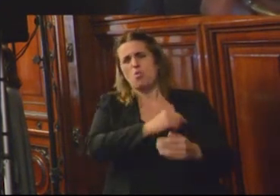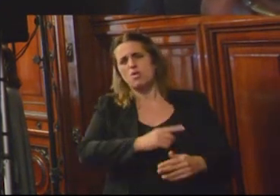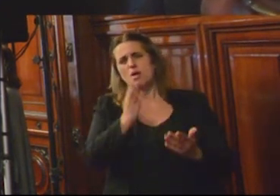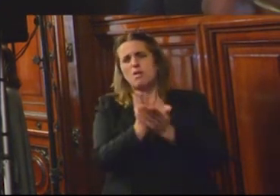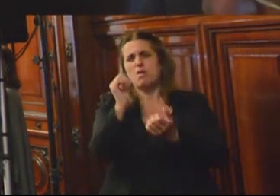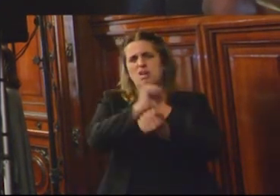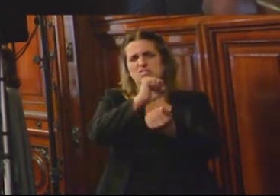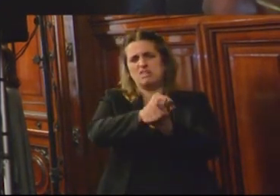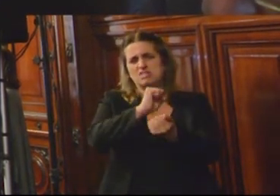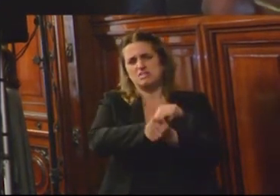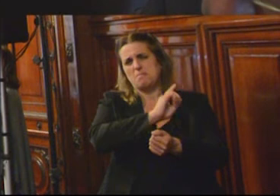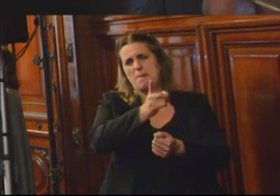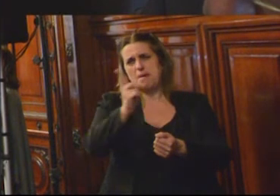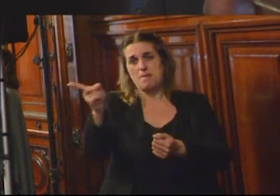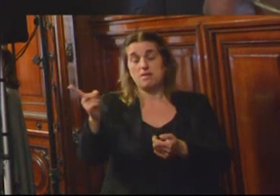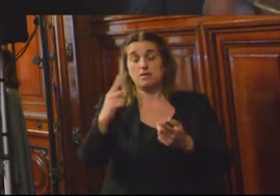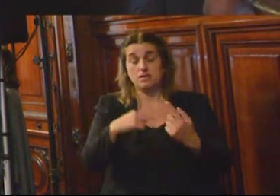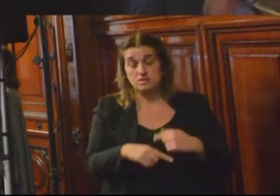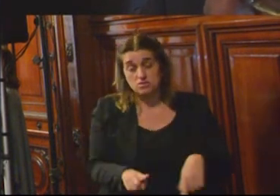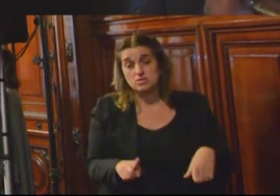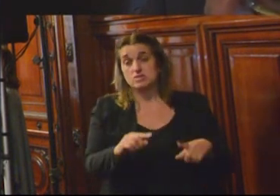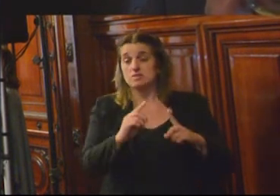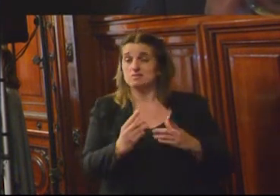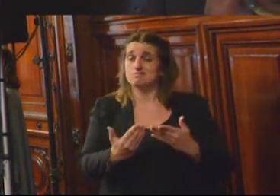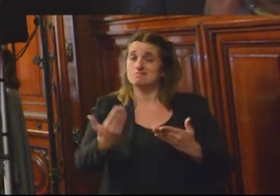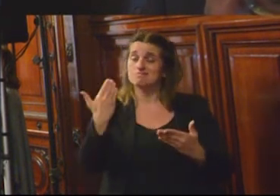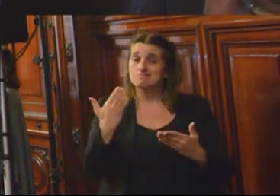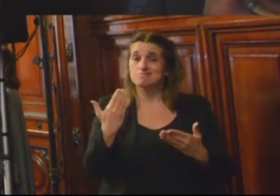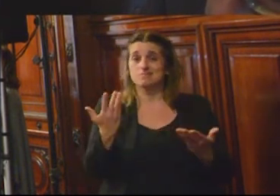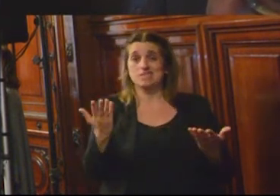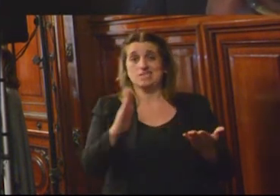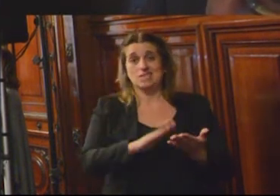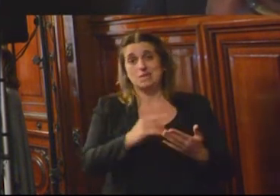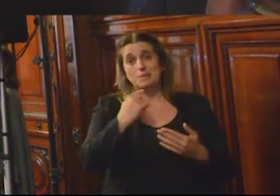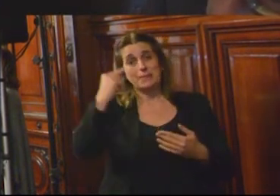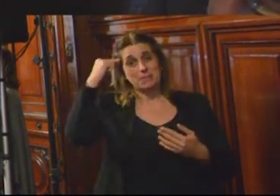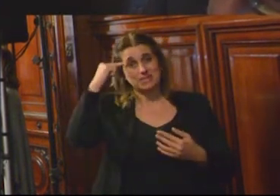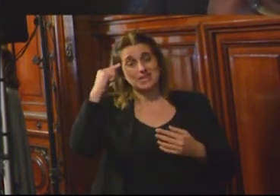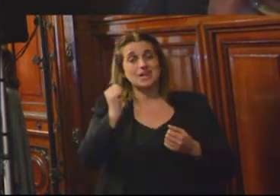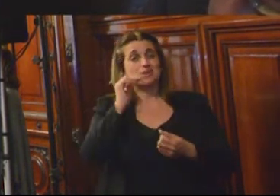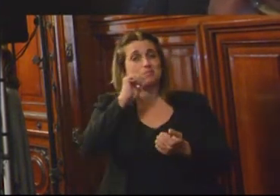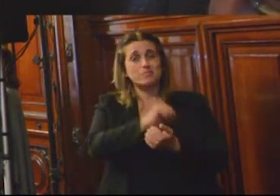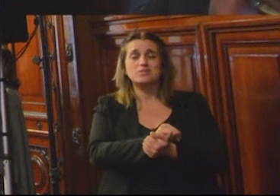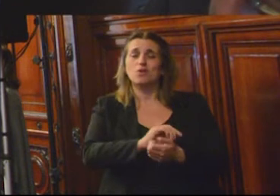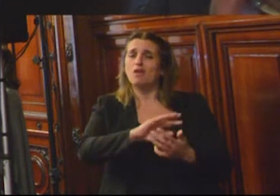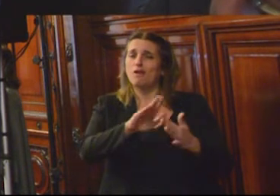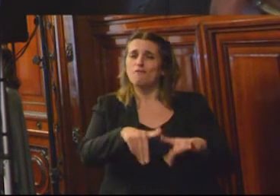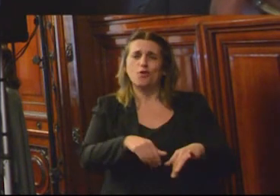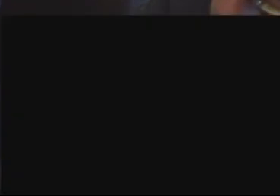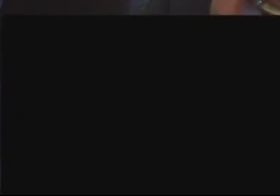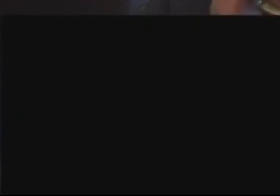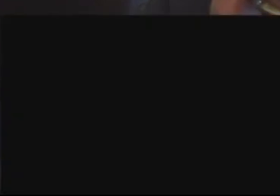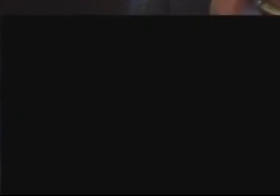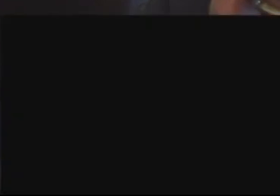penal y procesal penal garantista de señalar que la prisión debe ser el mecanismo extremo, el